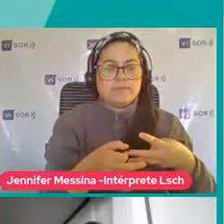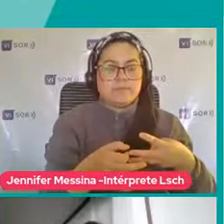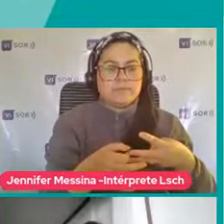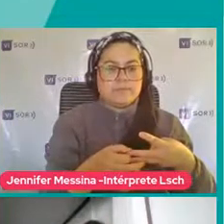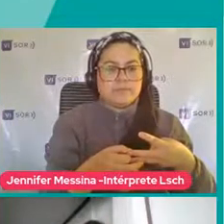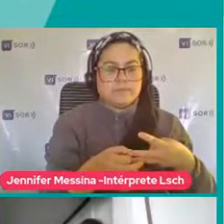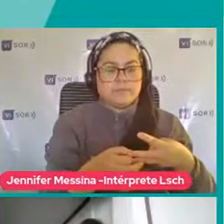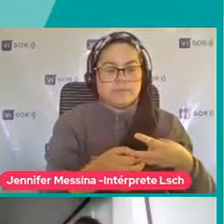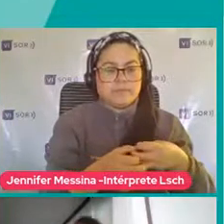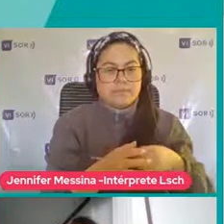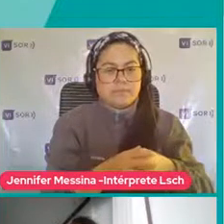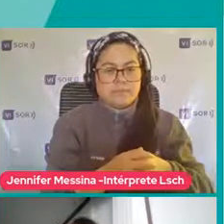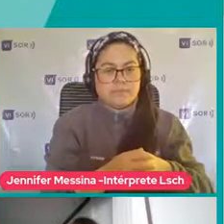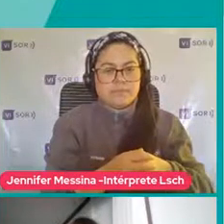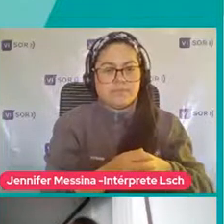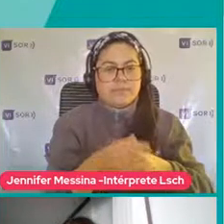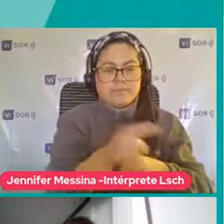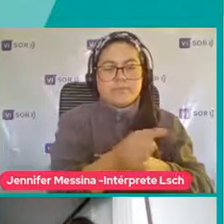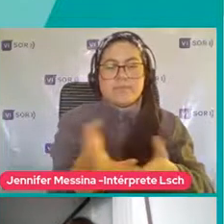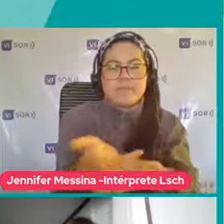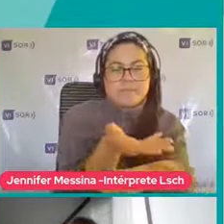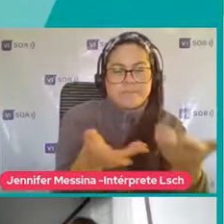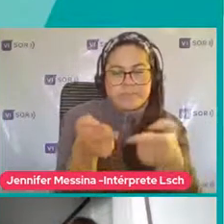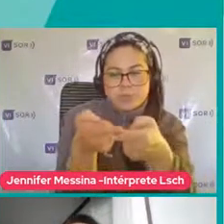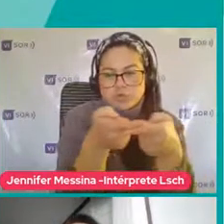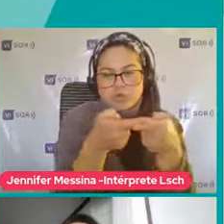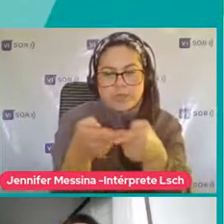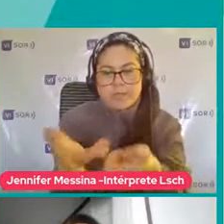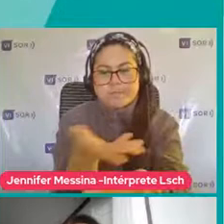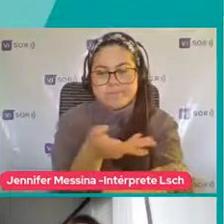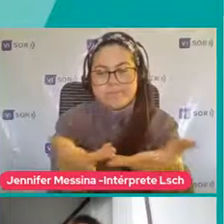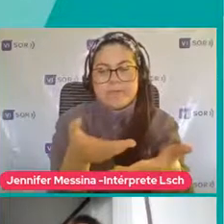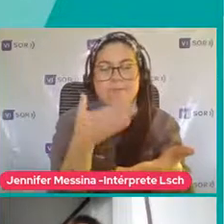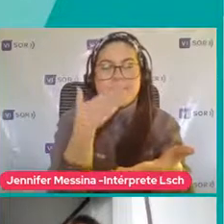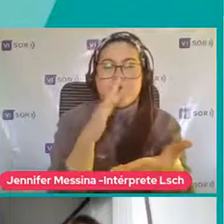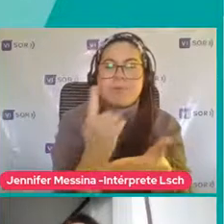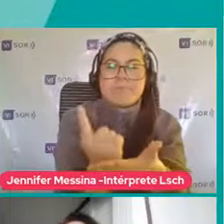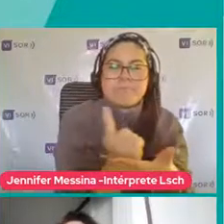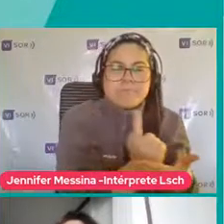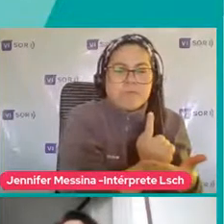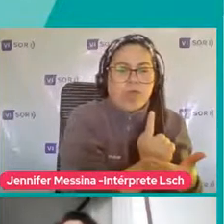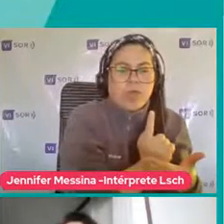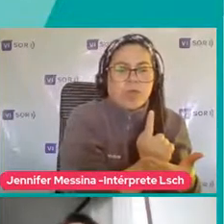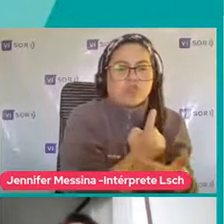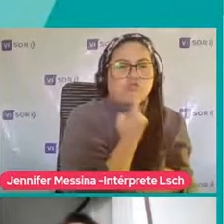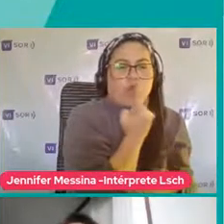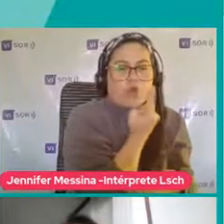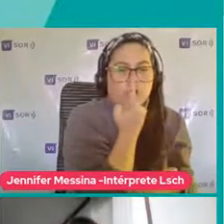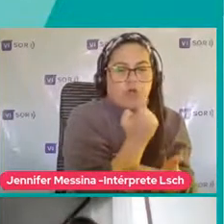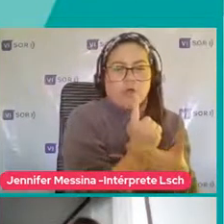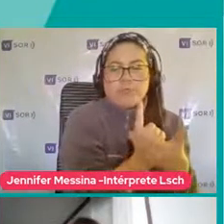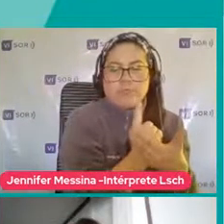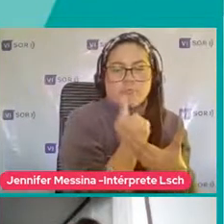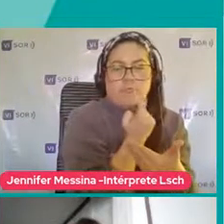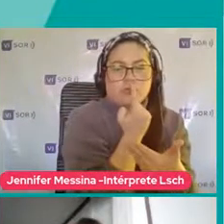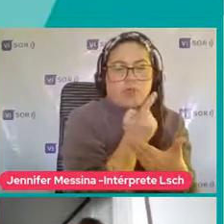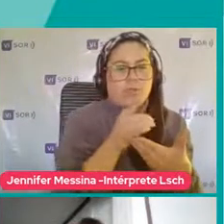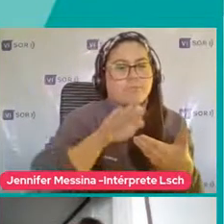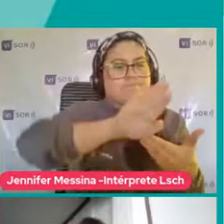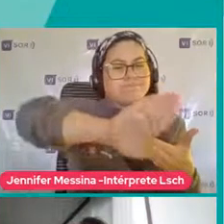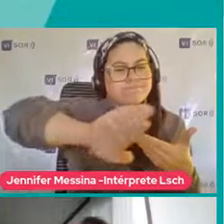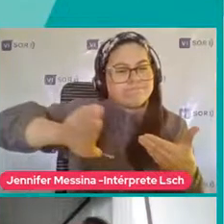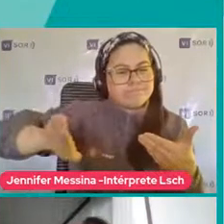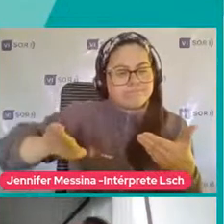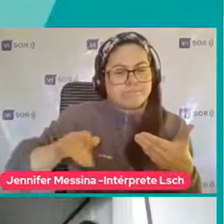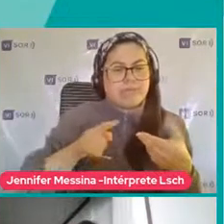En la interacción Social Está el aislamiento Que nosotros Podemos observar En los niños Y las niñas Es